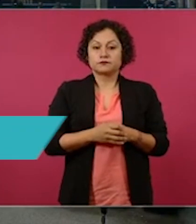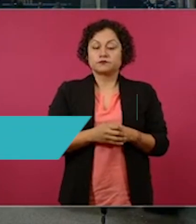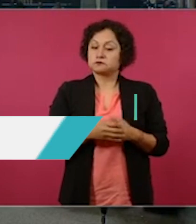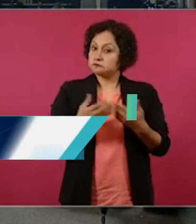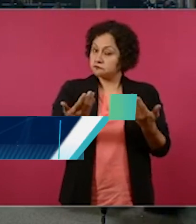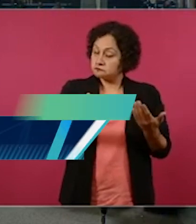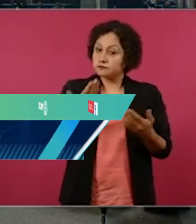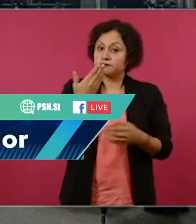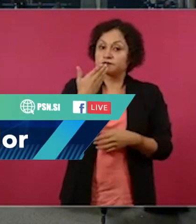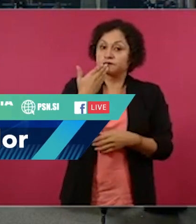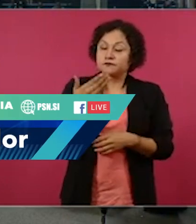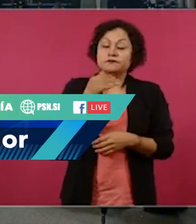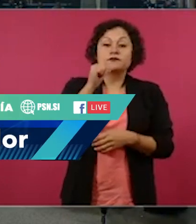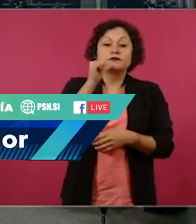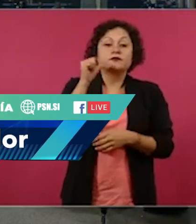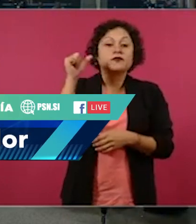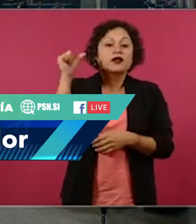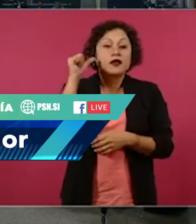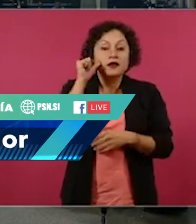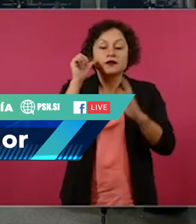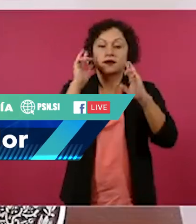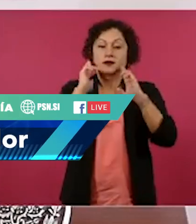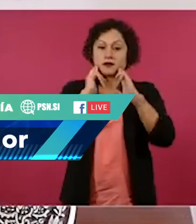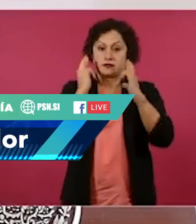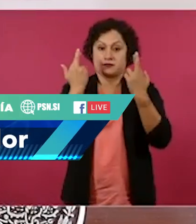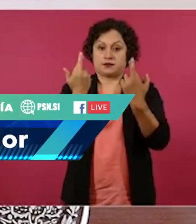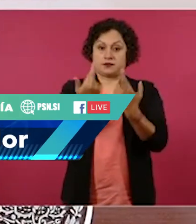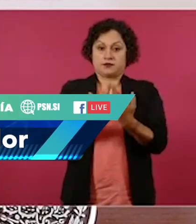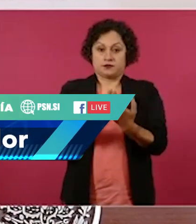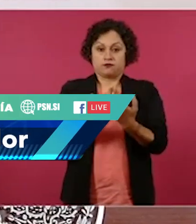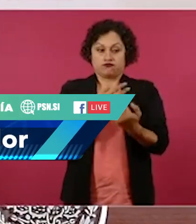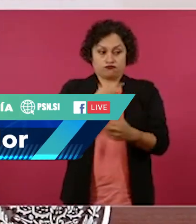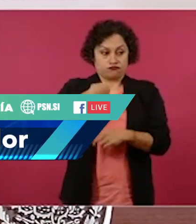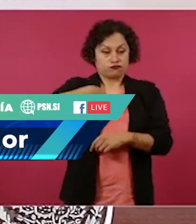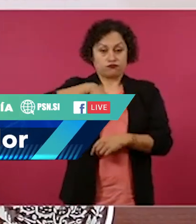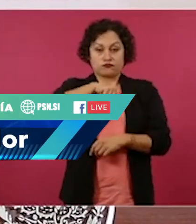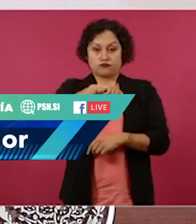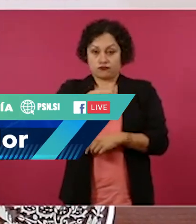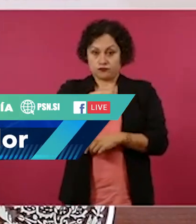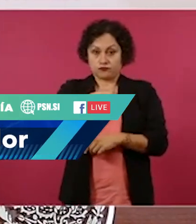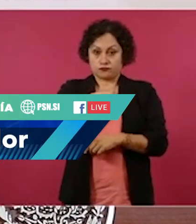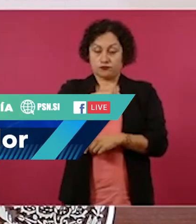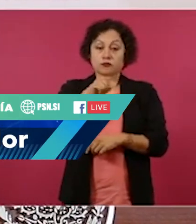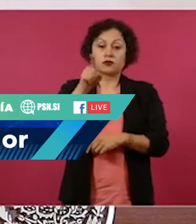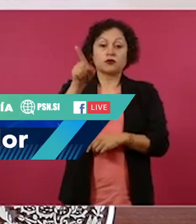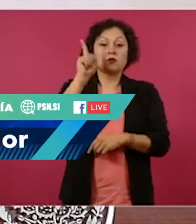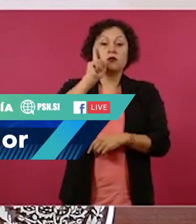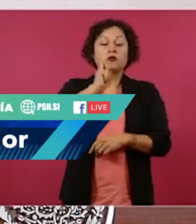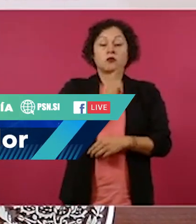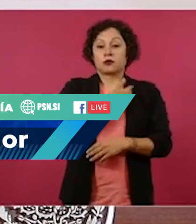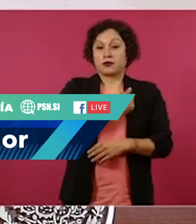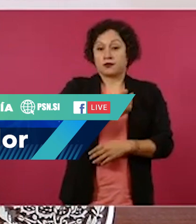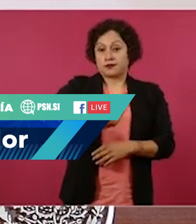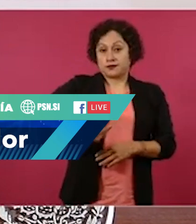ayer, nos invitó la presidenta electa,